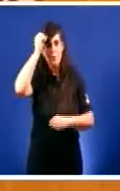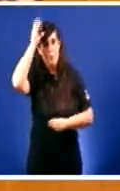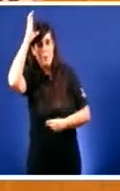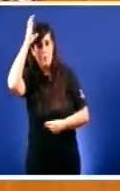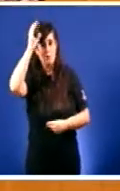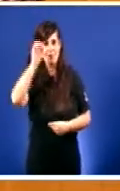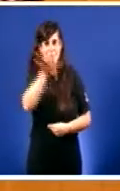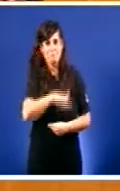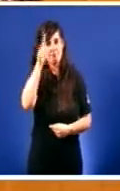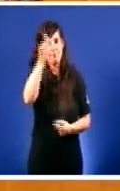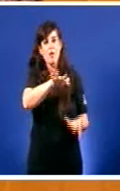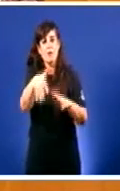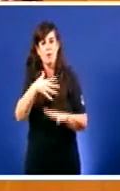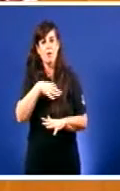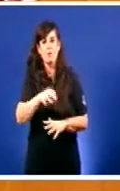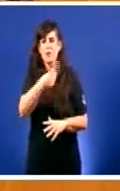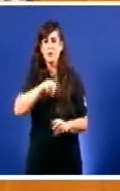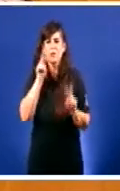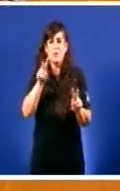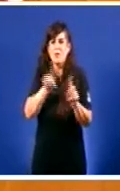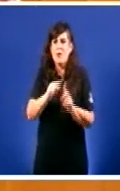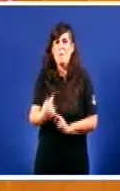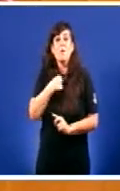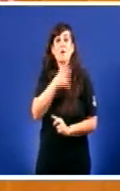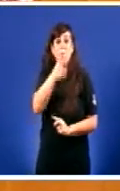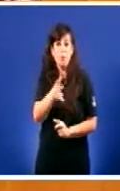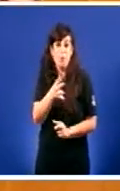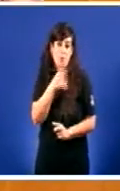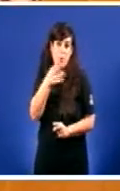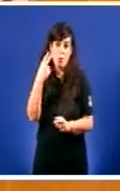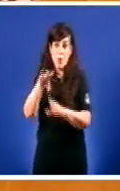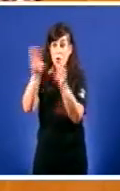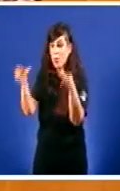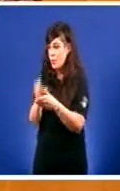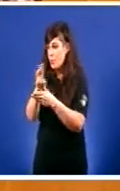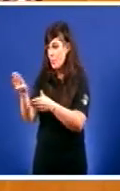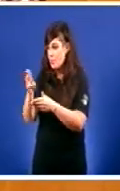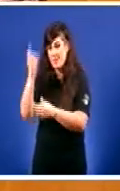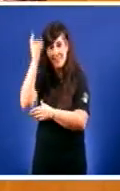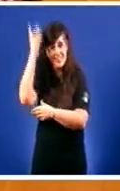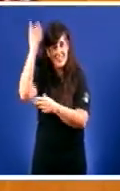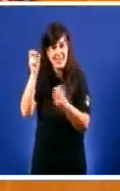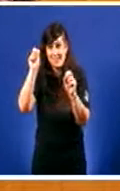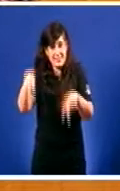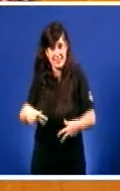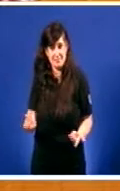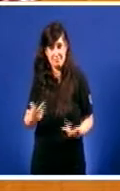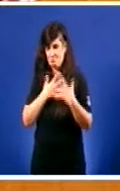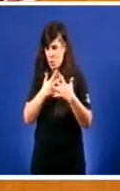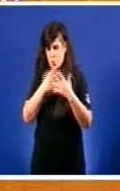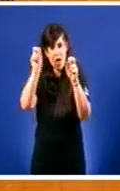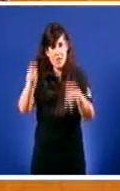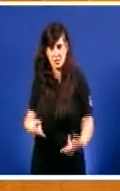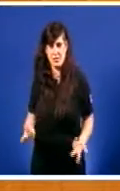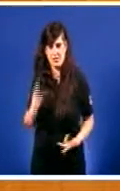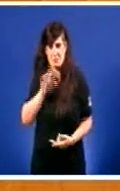No rural E cremos que se está perdendo Pola falta de vontade E da falta de ideas Do Partido Popular Que sigue Cunha inercia Heredada